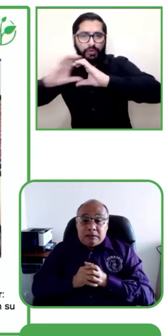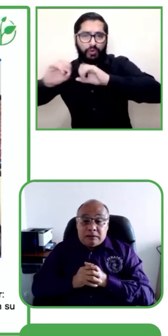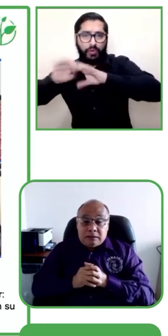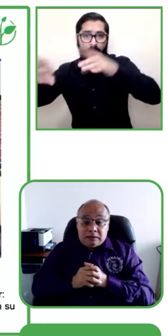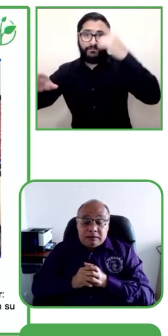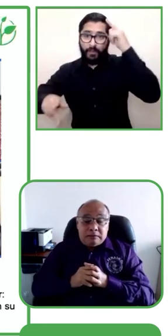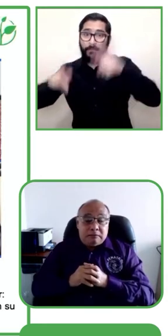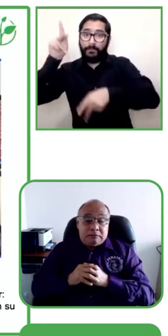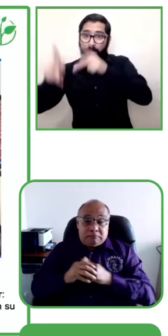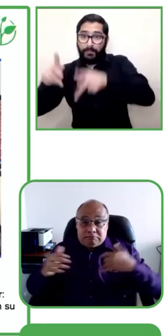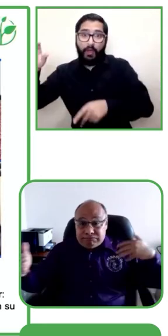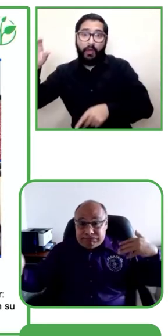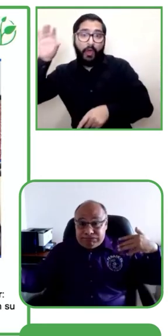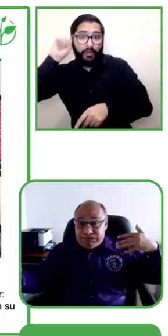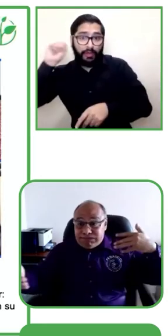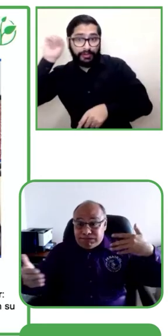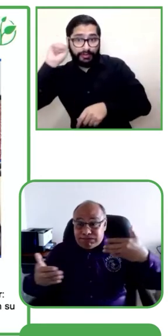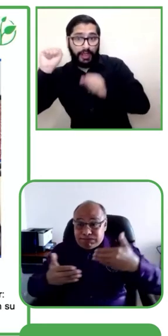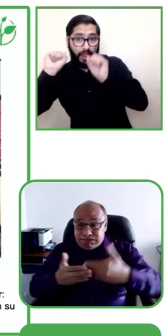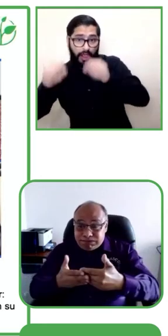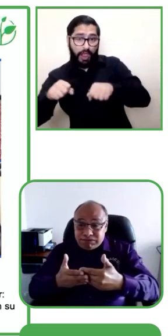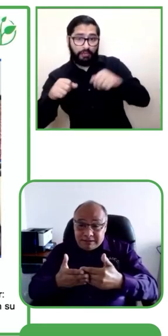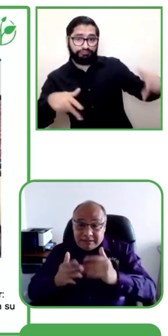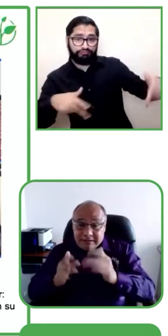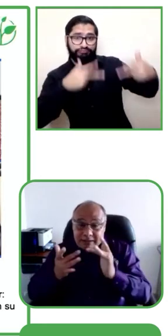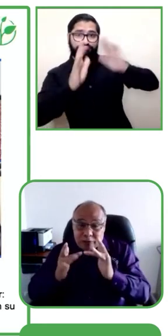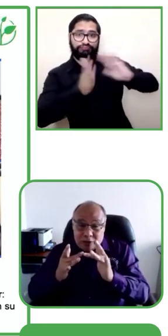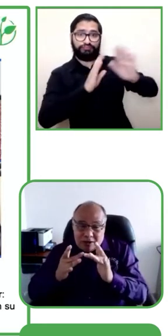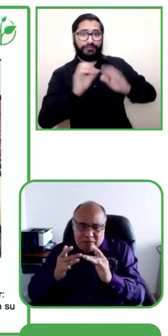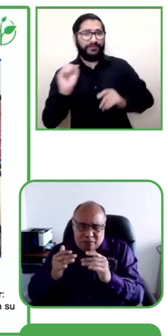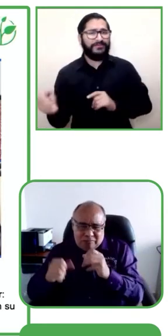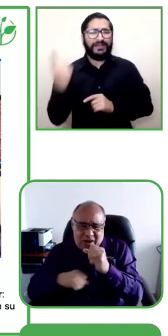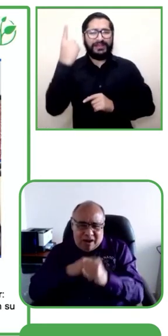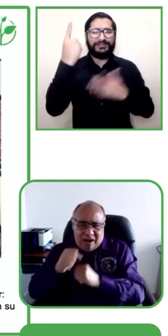el primer canal de comunicación.